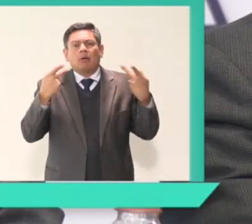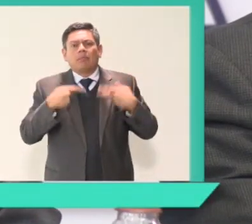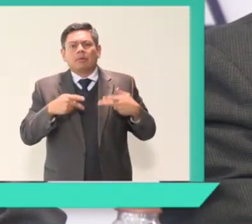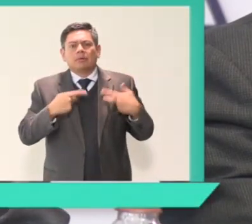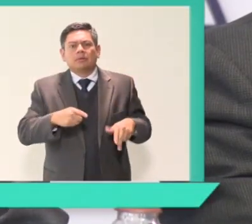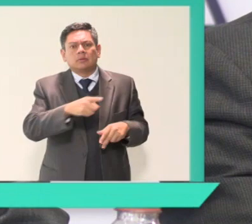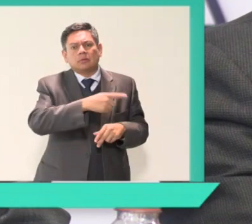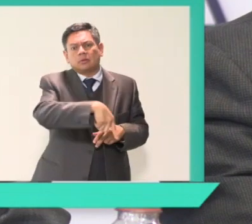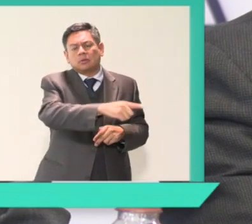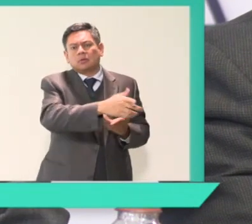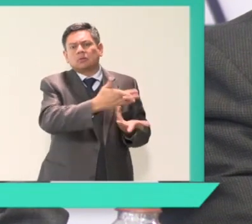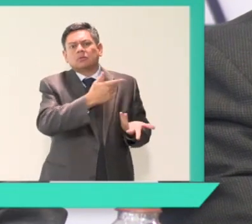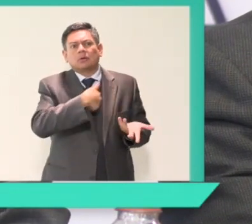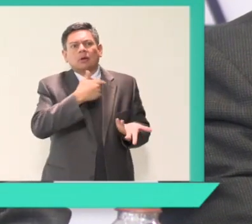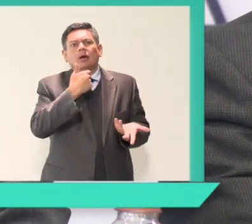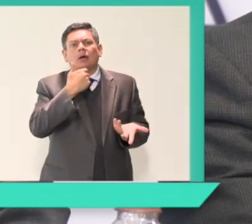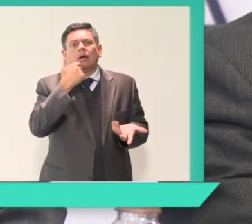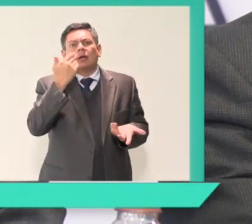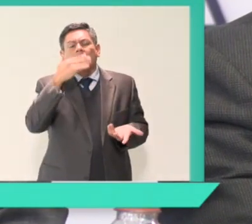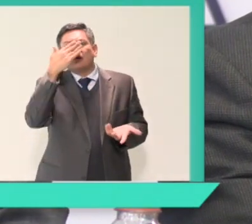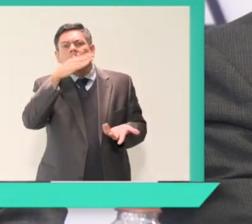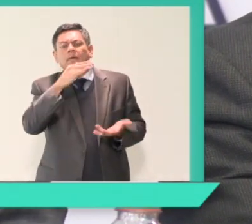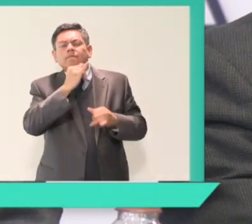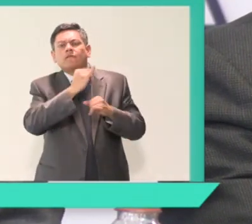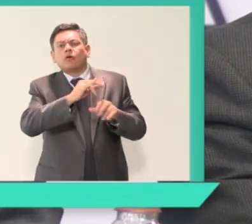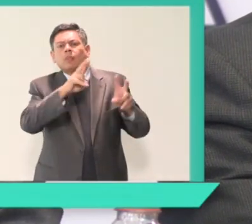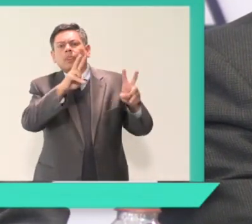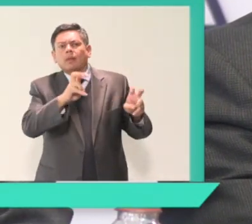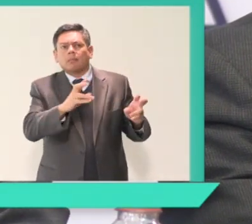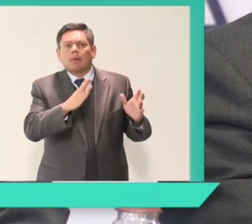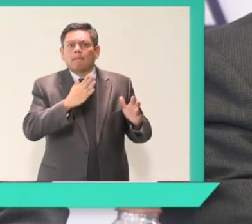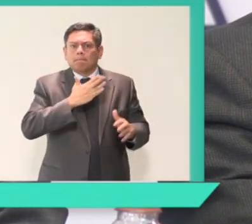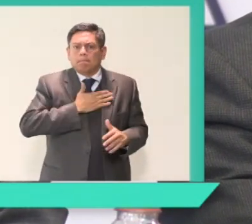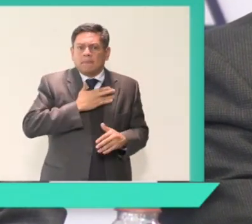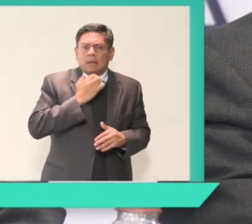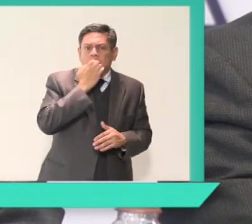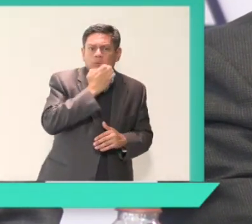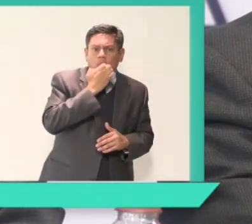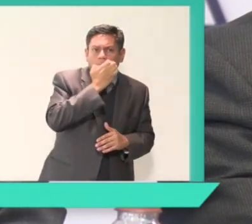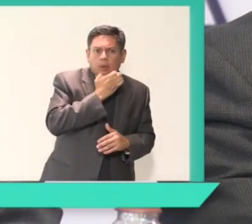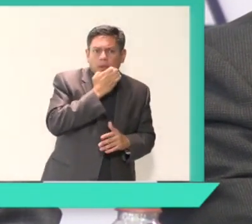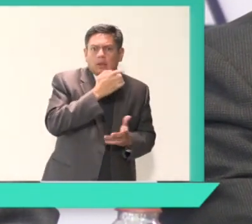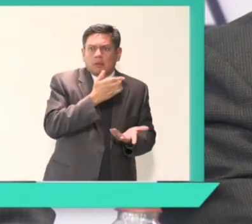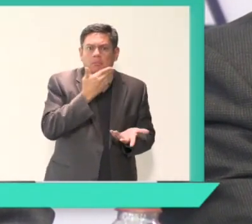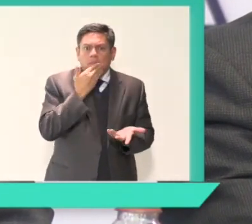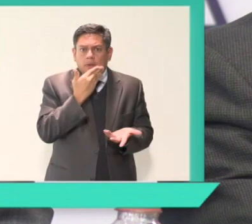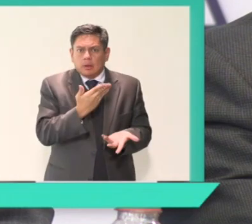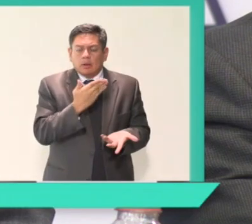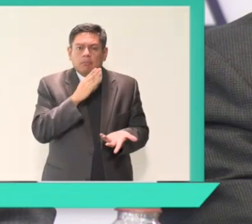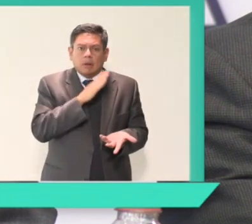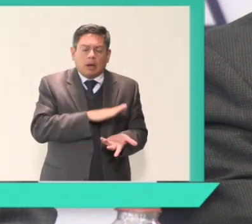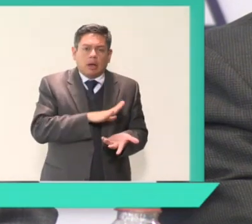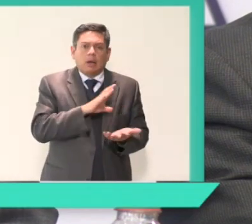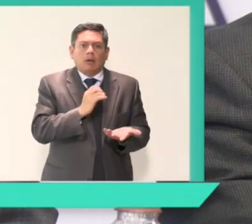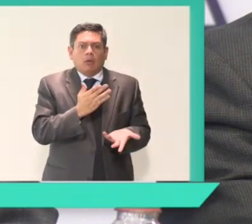su escuela, cómo está su clínica comunitaria dentro del sistema de salud,